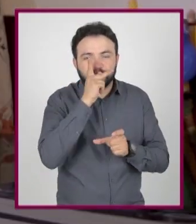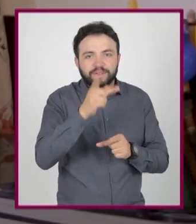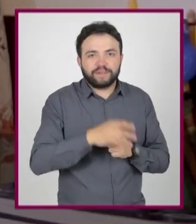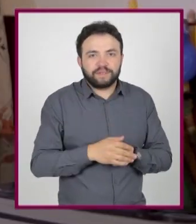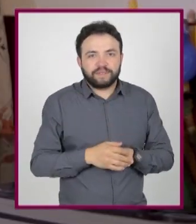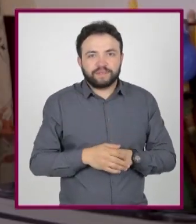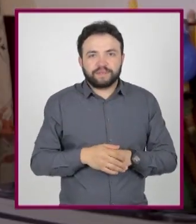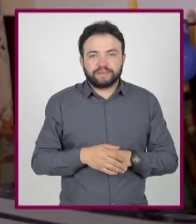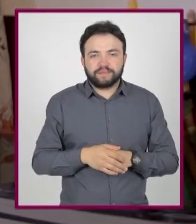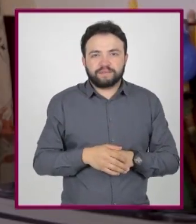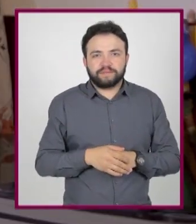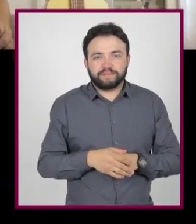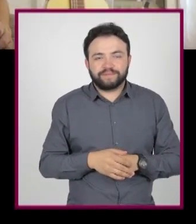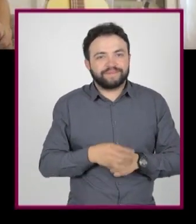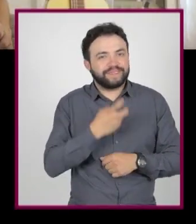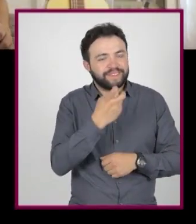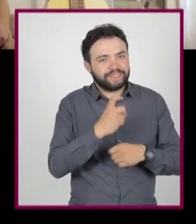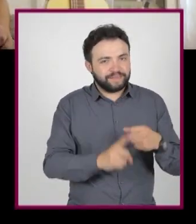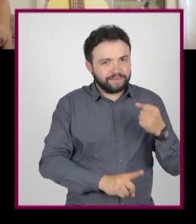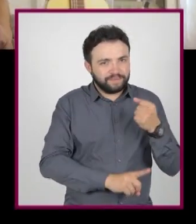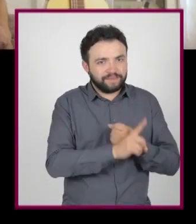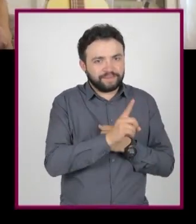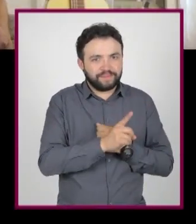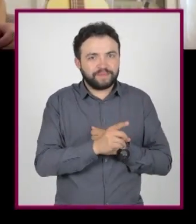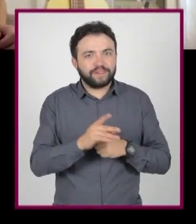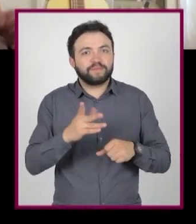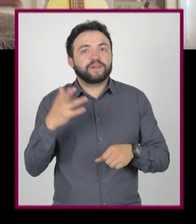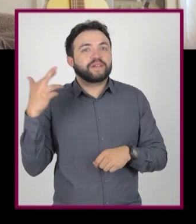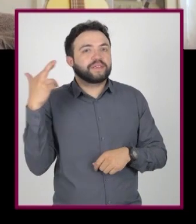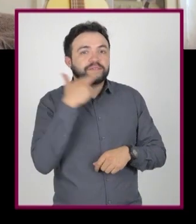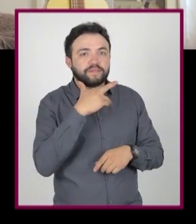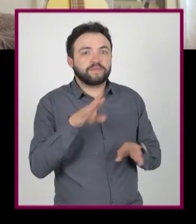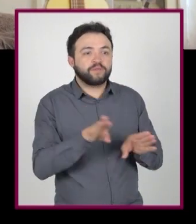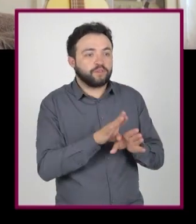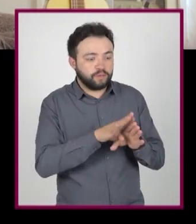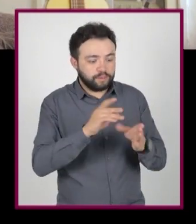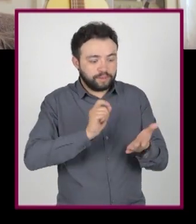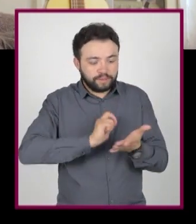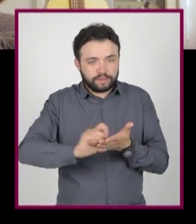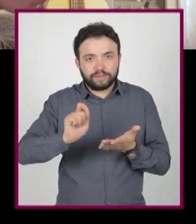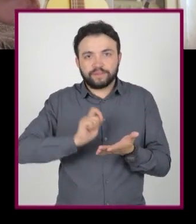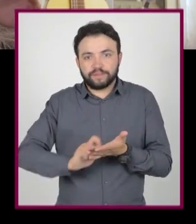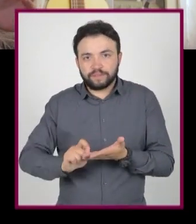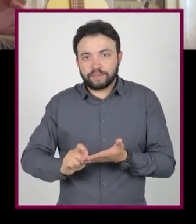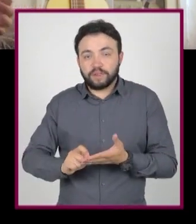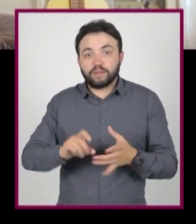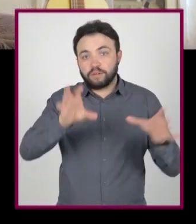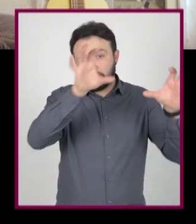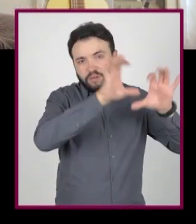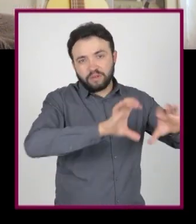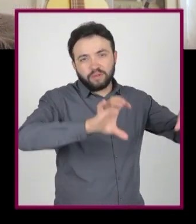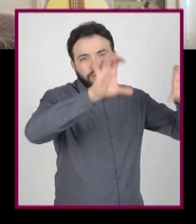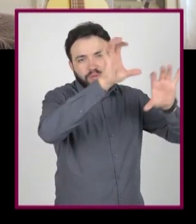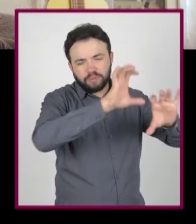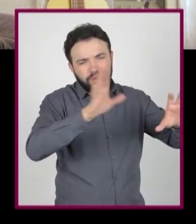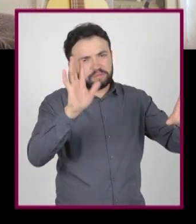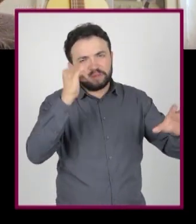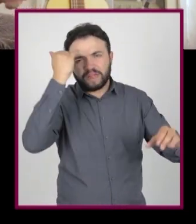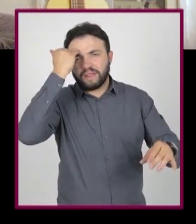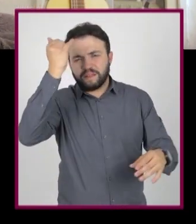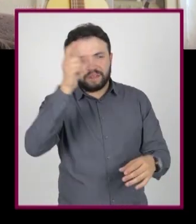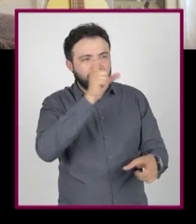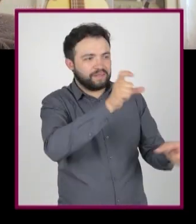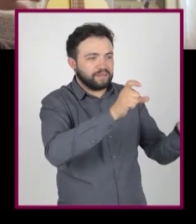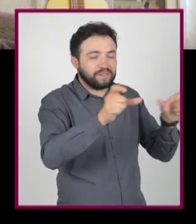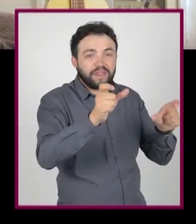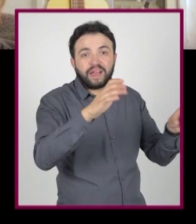No iba a decir pensando. Ese es otro de los problemas con la velocidad con la que uno puede tomar apuntas. Con la computadora, la